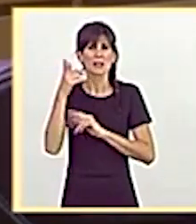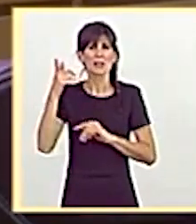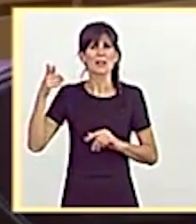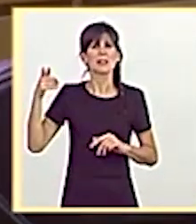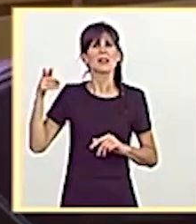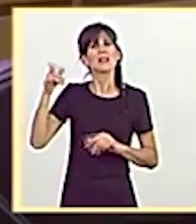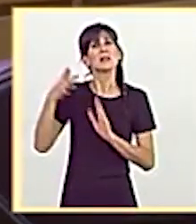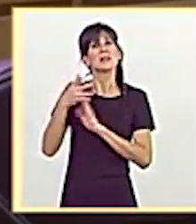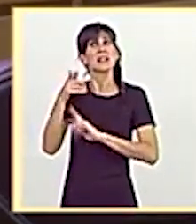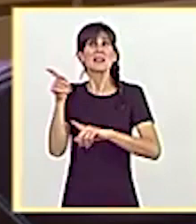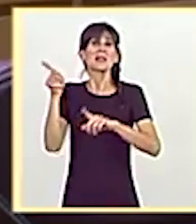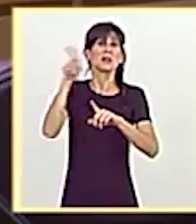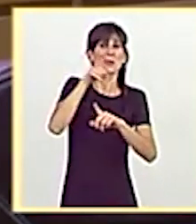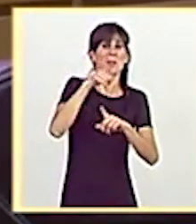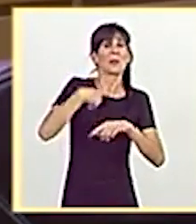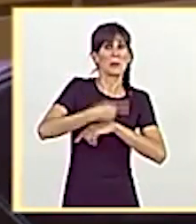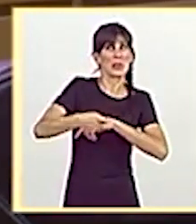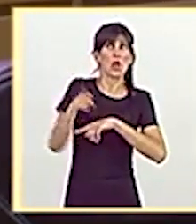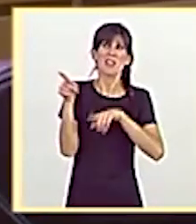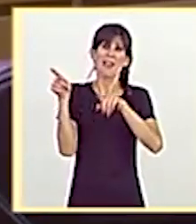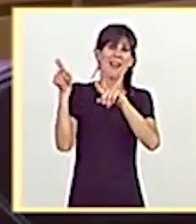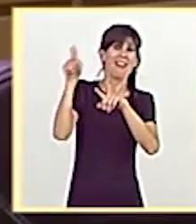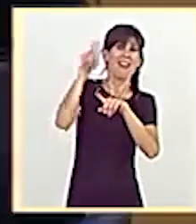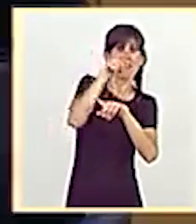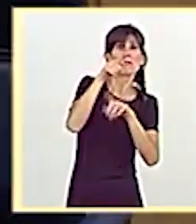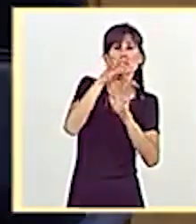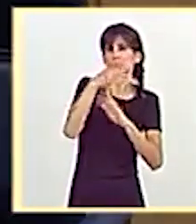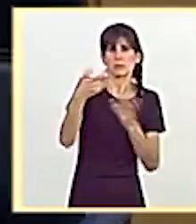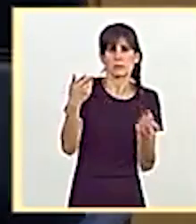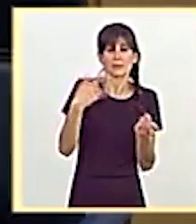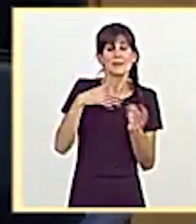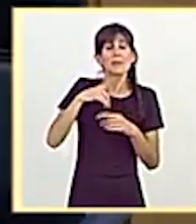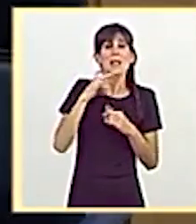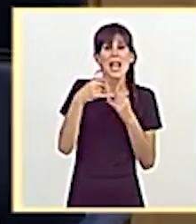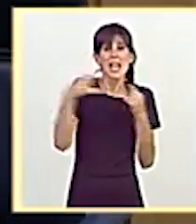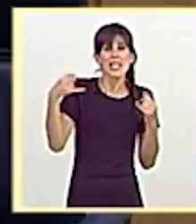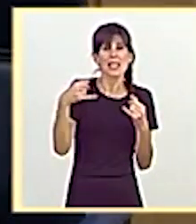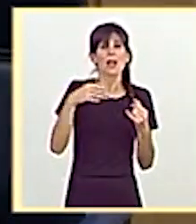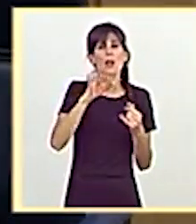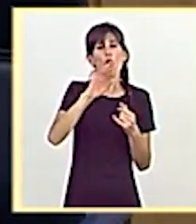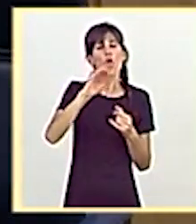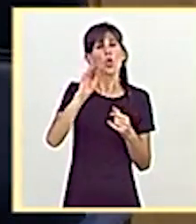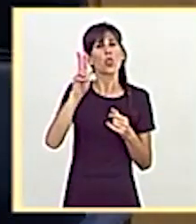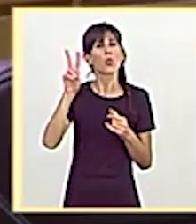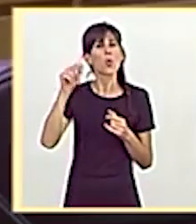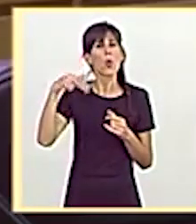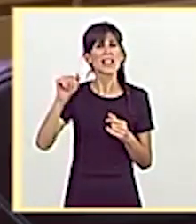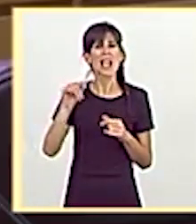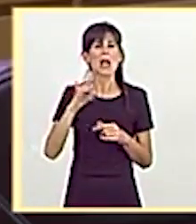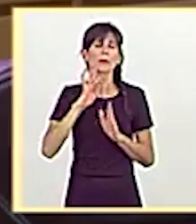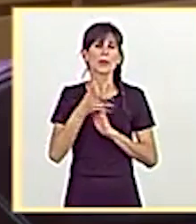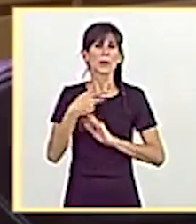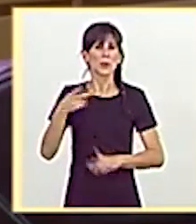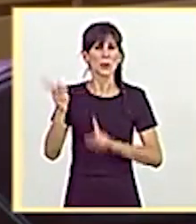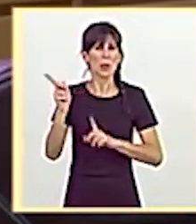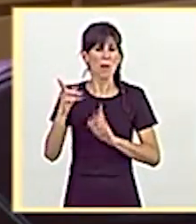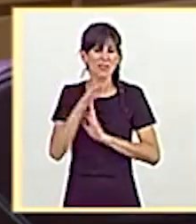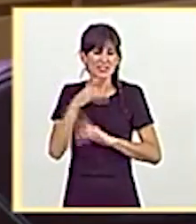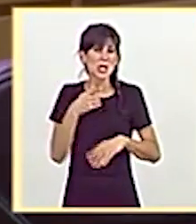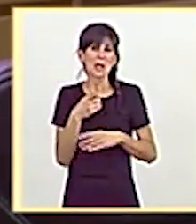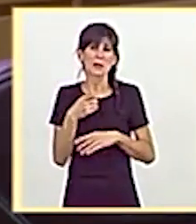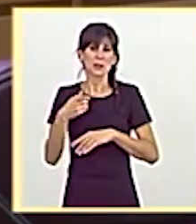Nafarro, Avaraba a Vitoria-Gasteiz. Me quiero referir también a la línea Orduña-Bilbau en la que los usuarios se quedan sin tren